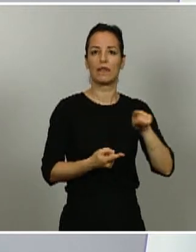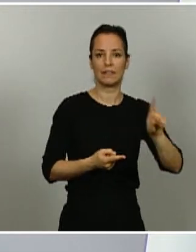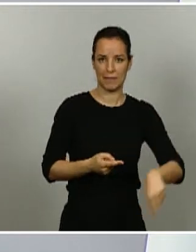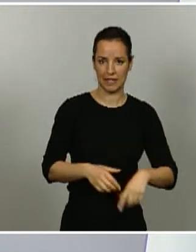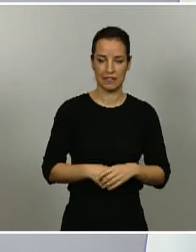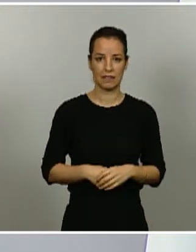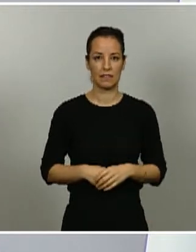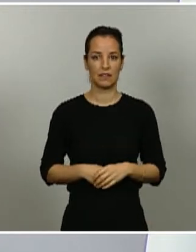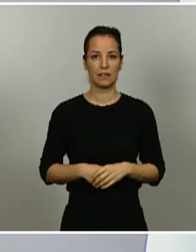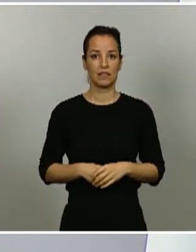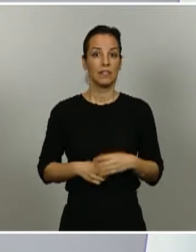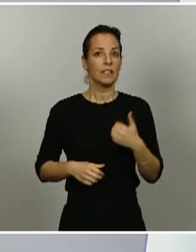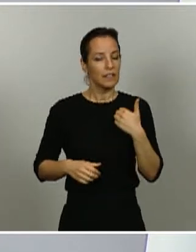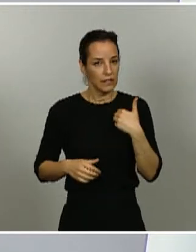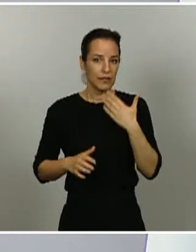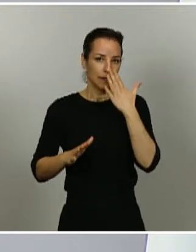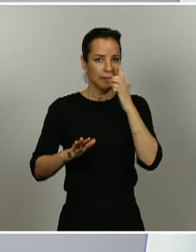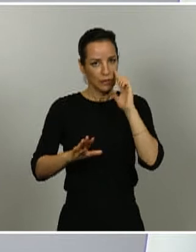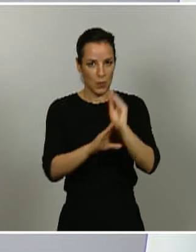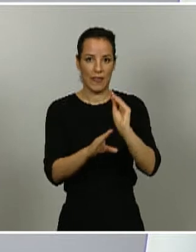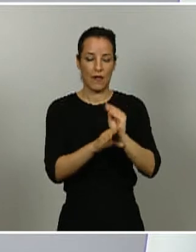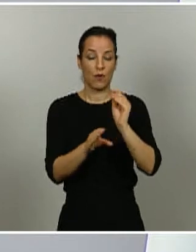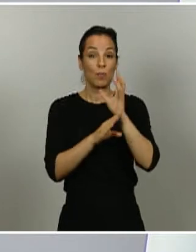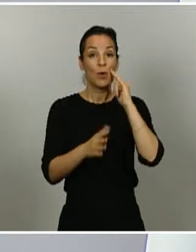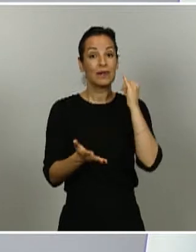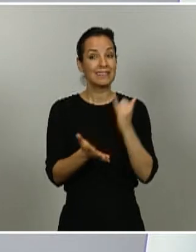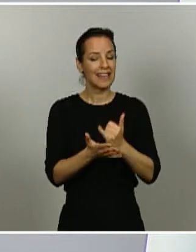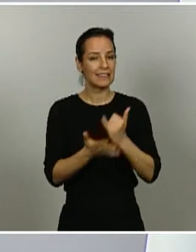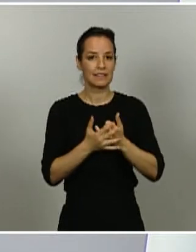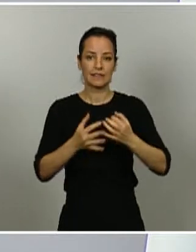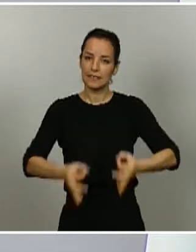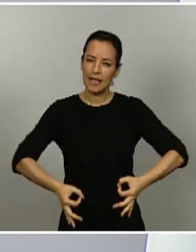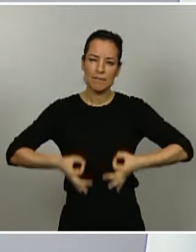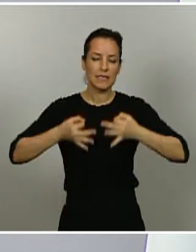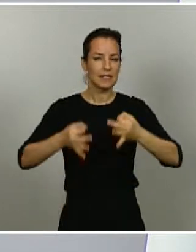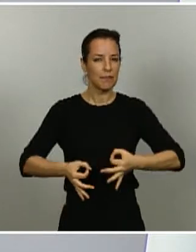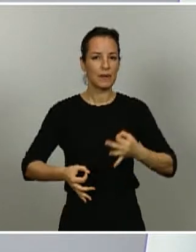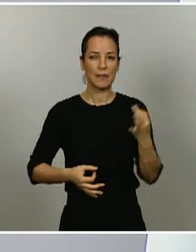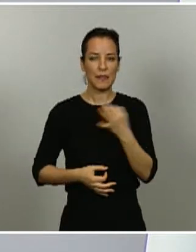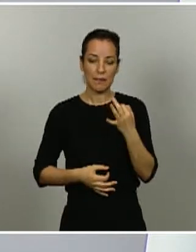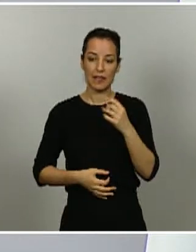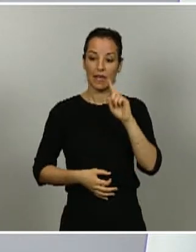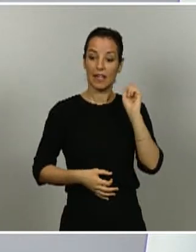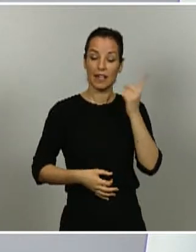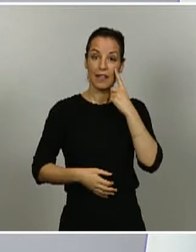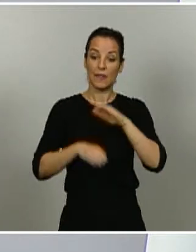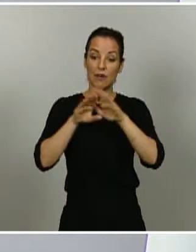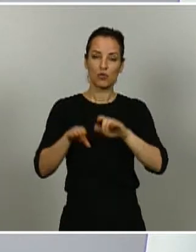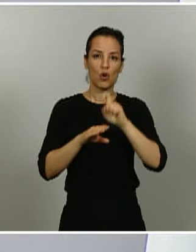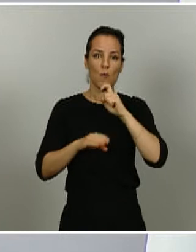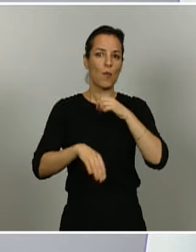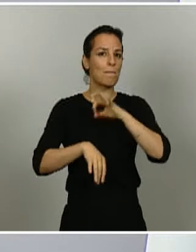se actúe con muchísima prudencia porque los test siempre tienen que aplicarse y llevarse a cabo bajo prescripción médica.